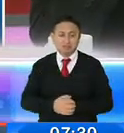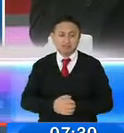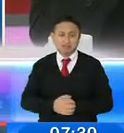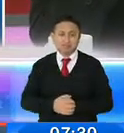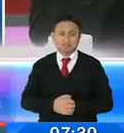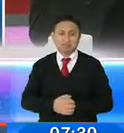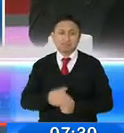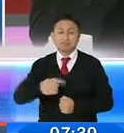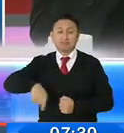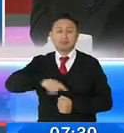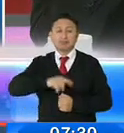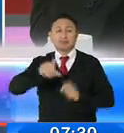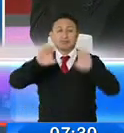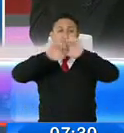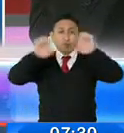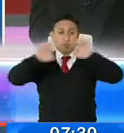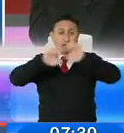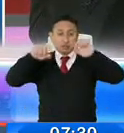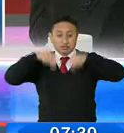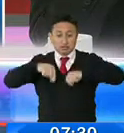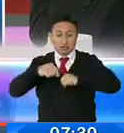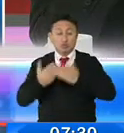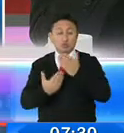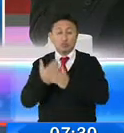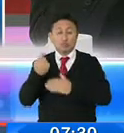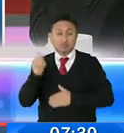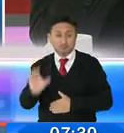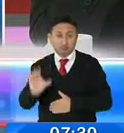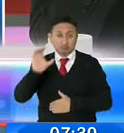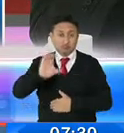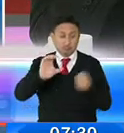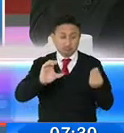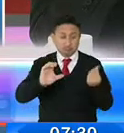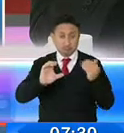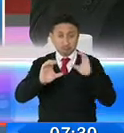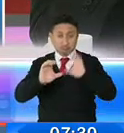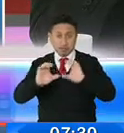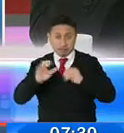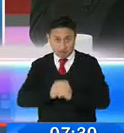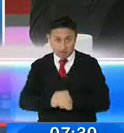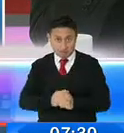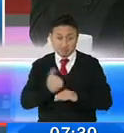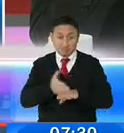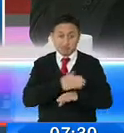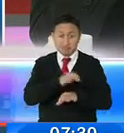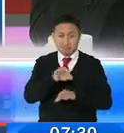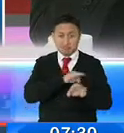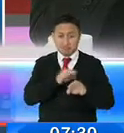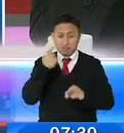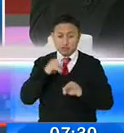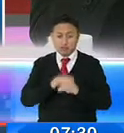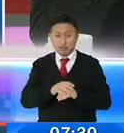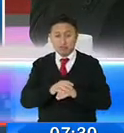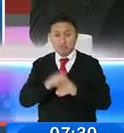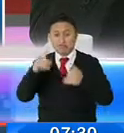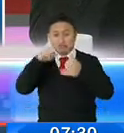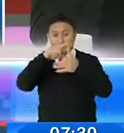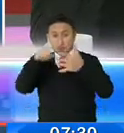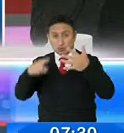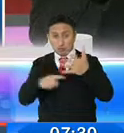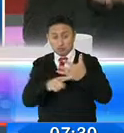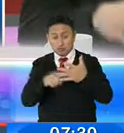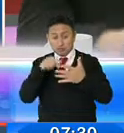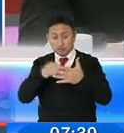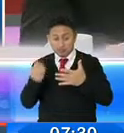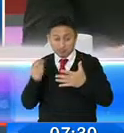contribuyentes que realicen nuevas inversiones, Roberto, que mencionaba hace un momento, en sectores priorizados, y sobre todo